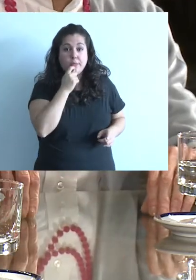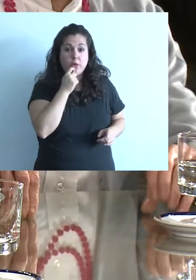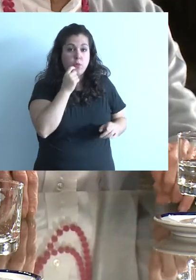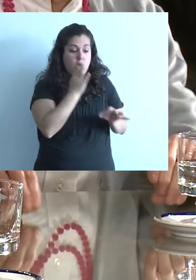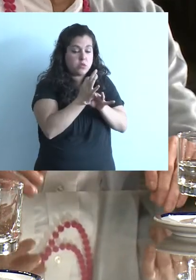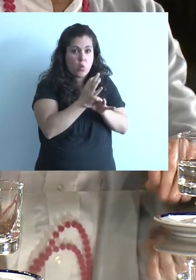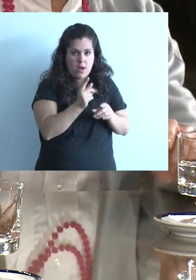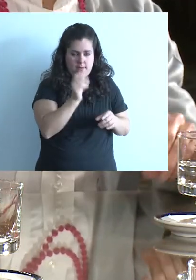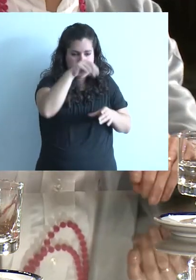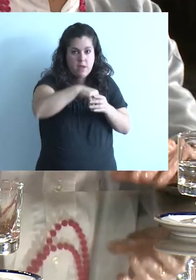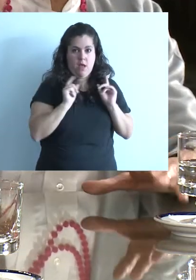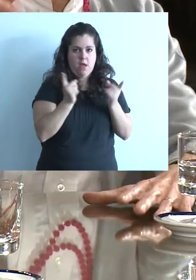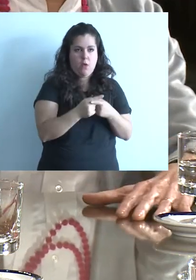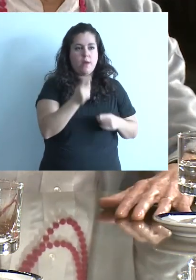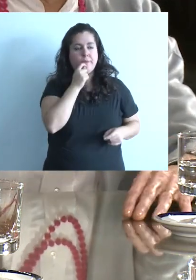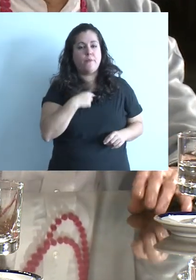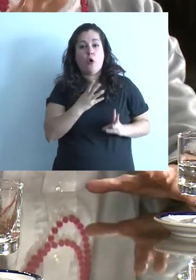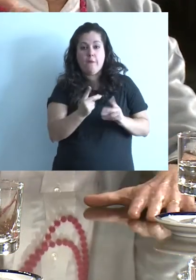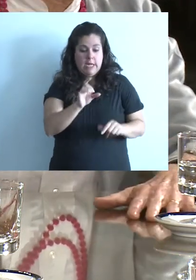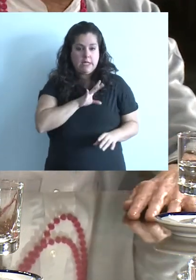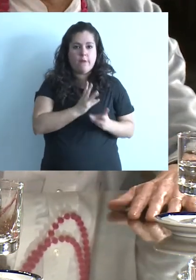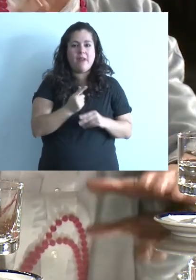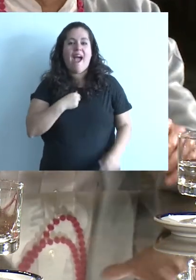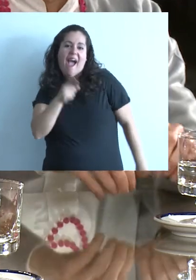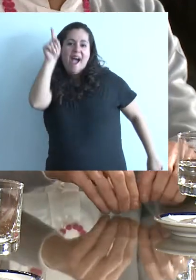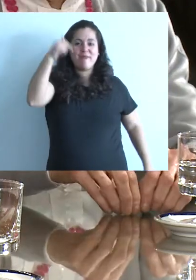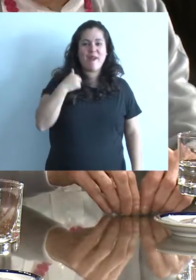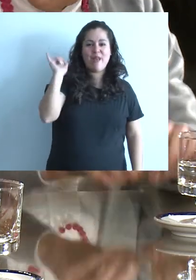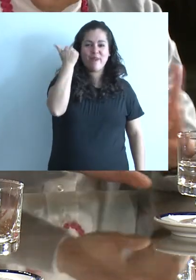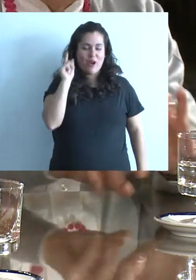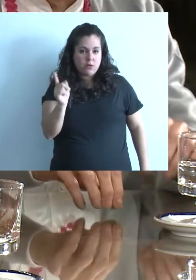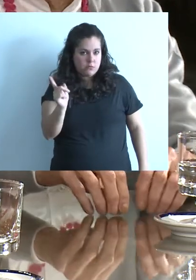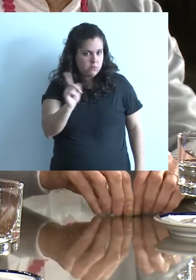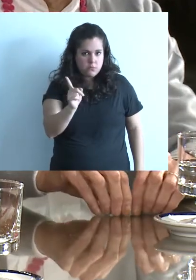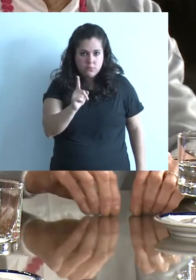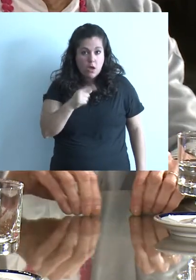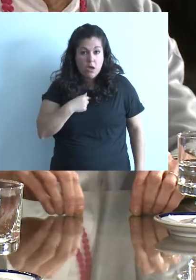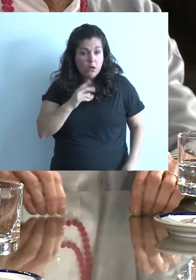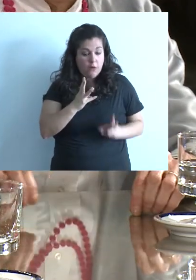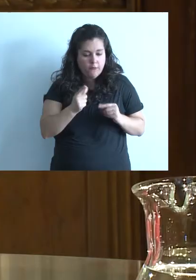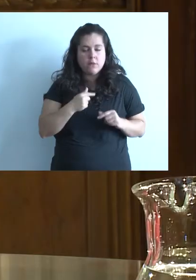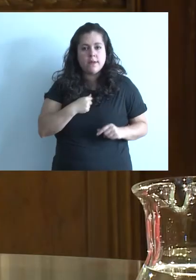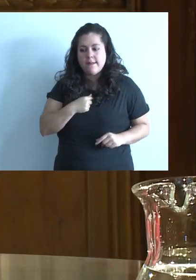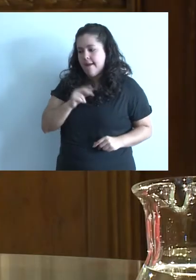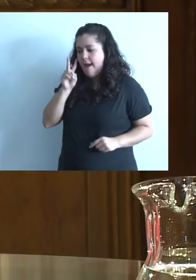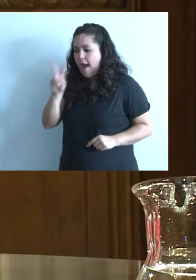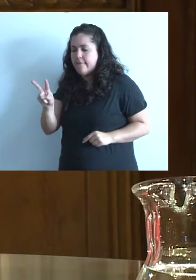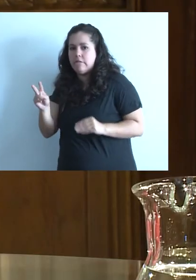terminaban su trabajo, en vez de empezar, señorita, salí primero, le gané a todo, se paraban sin decir nada, iban a ver qué le faltaba,